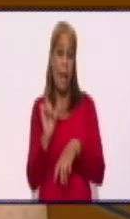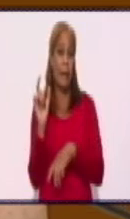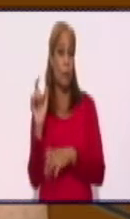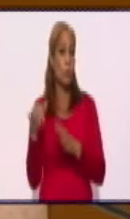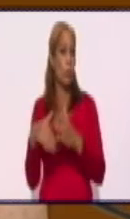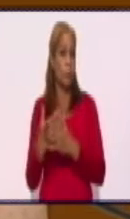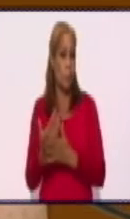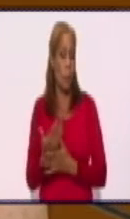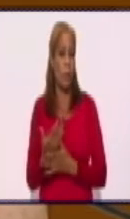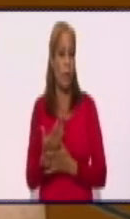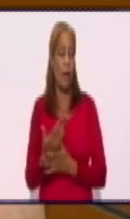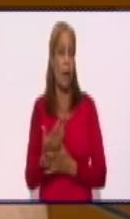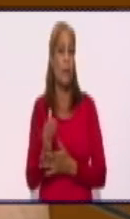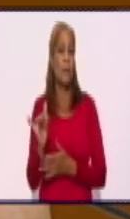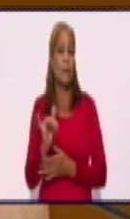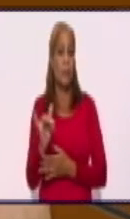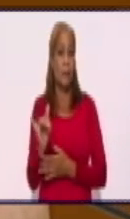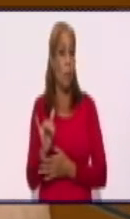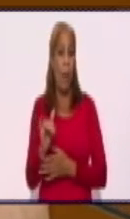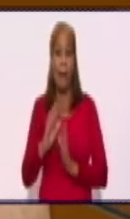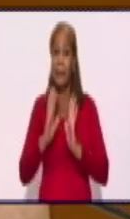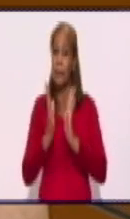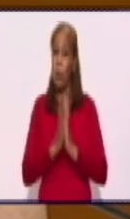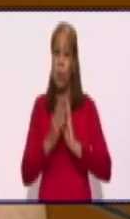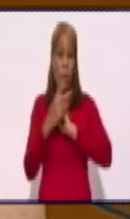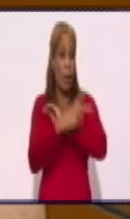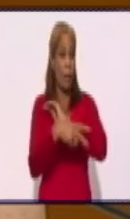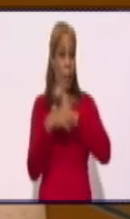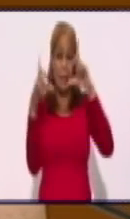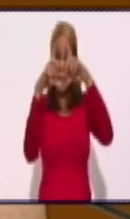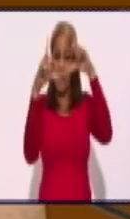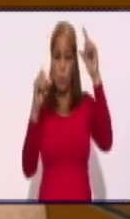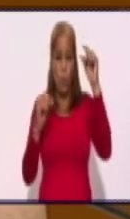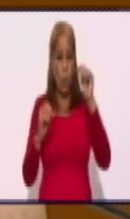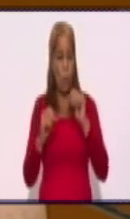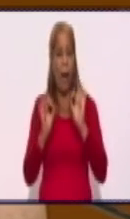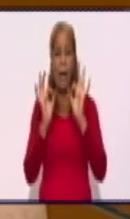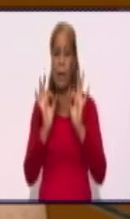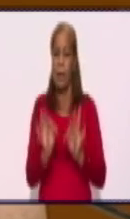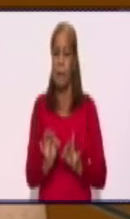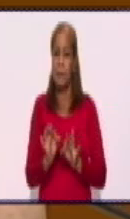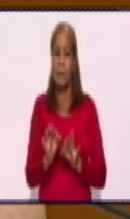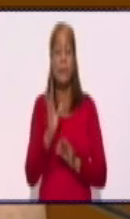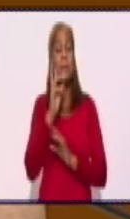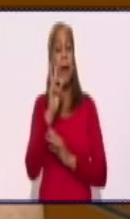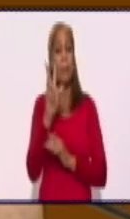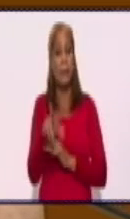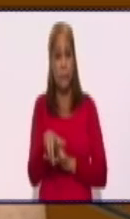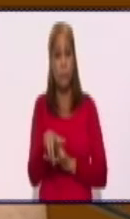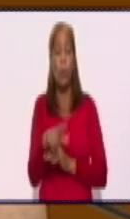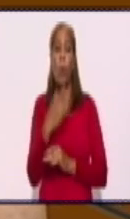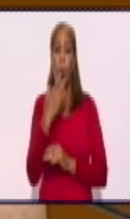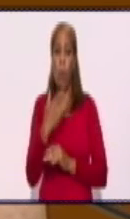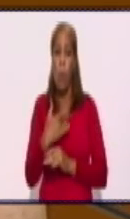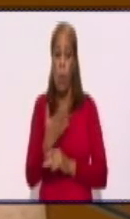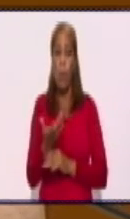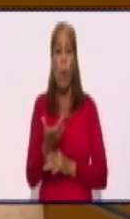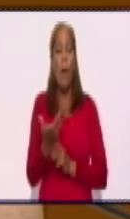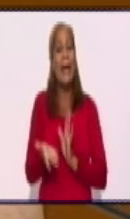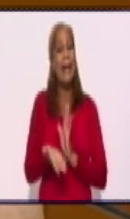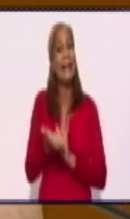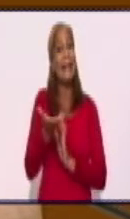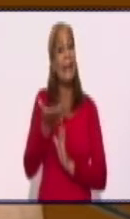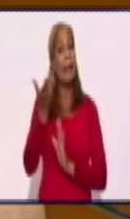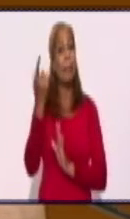mes, en el país y nosotros como parte del país, se ha visto como el incremento paulatino de